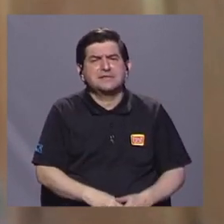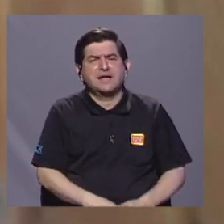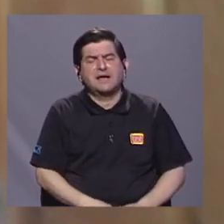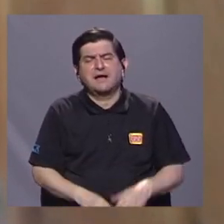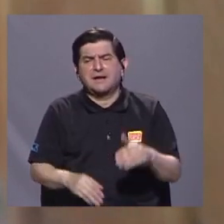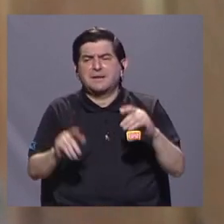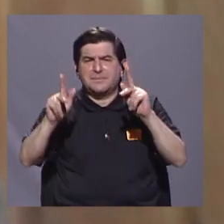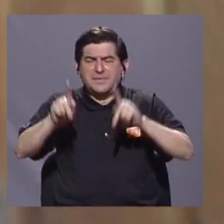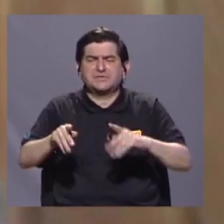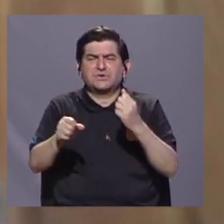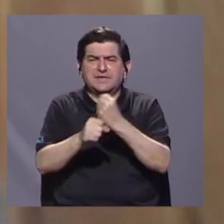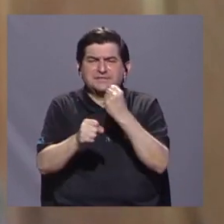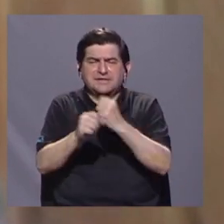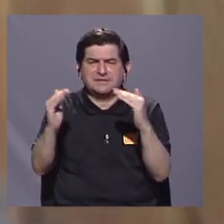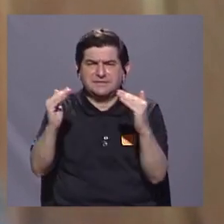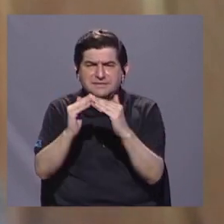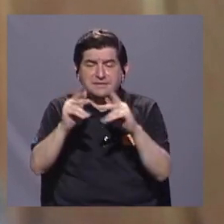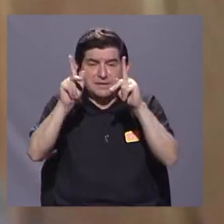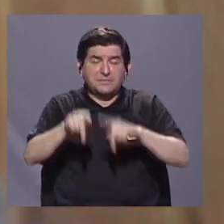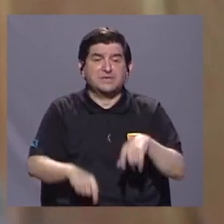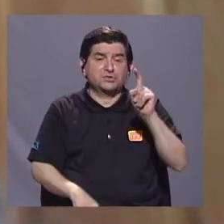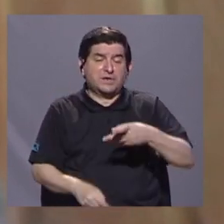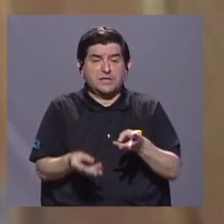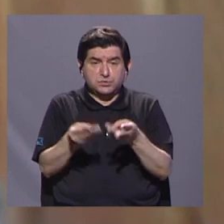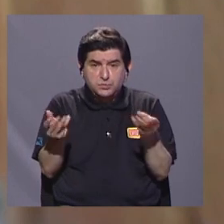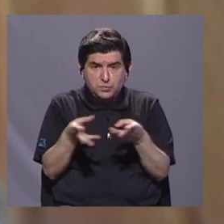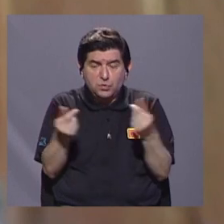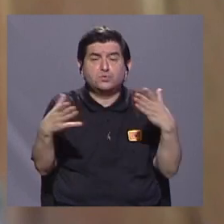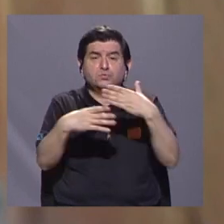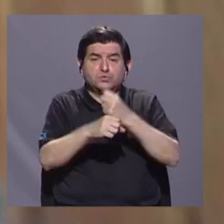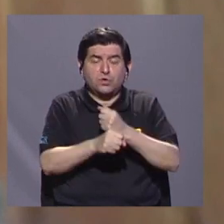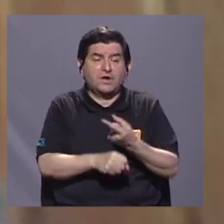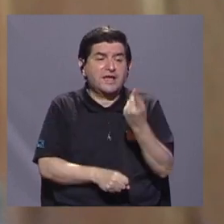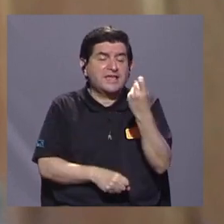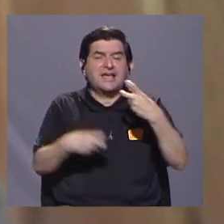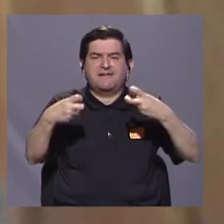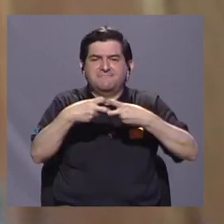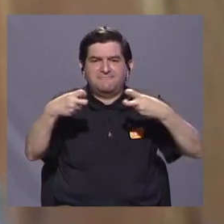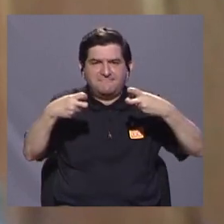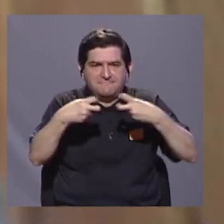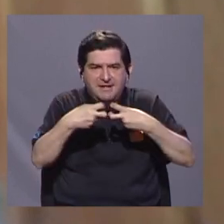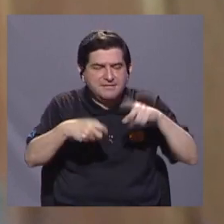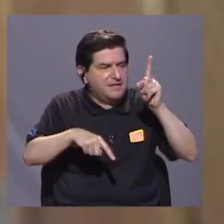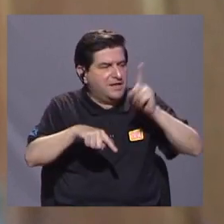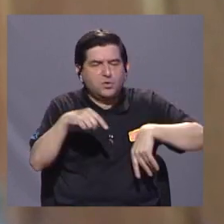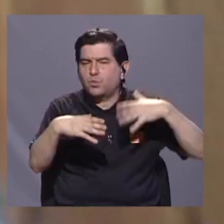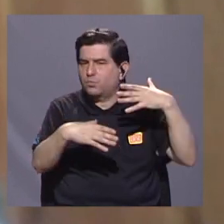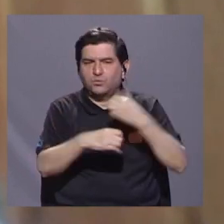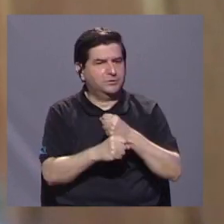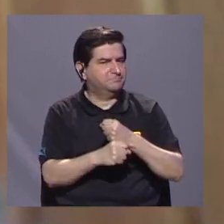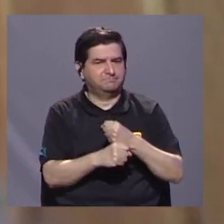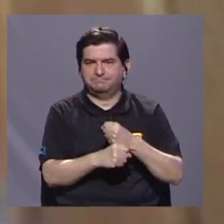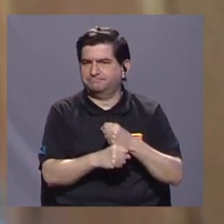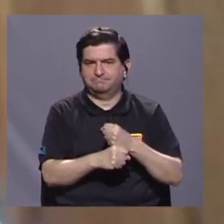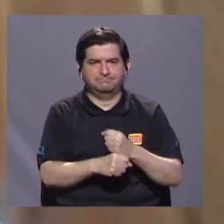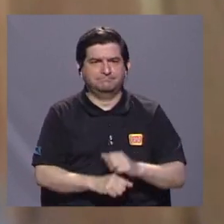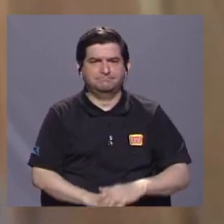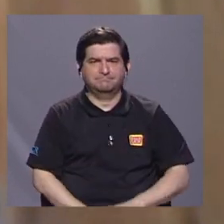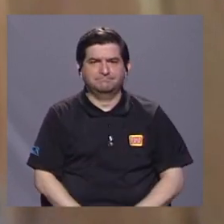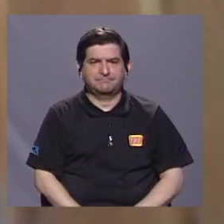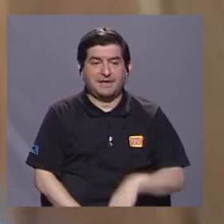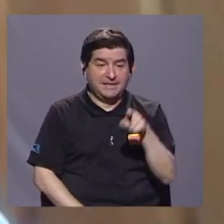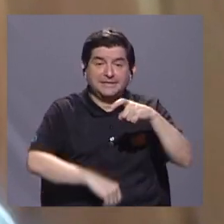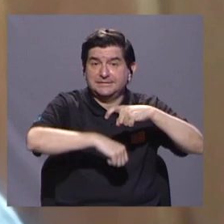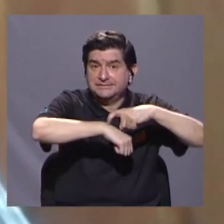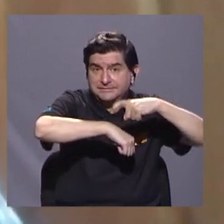casa, de gente que tiene que producir y que por falta de fluido eléctrico no se da? Entonces ahí es donde